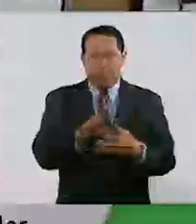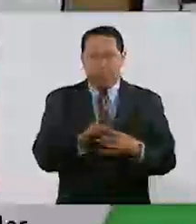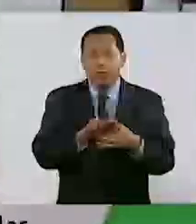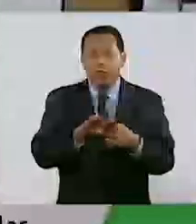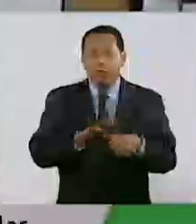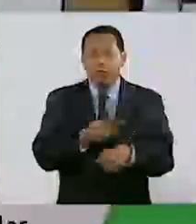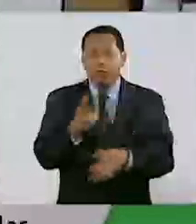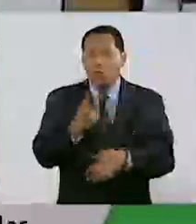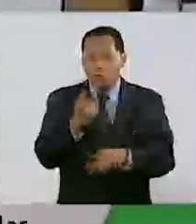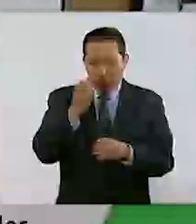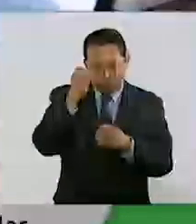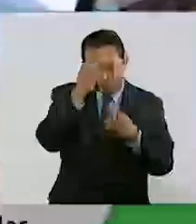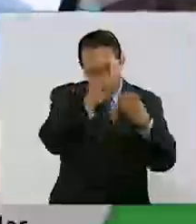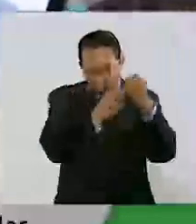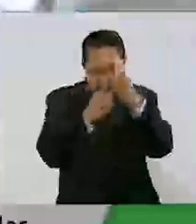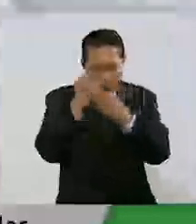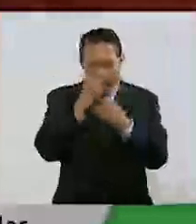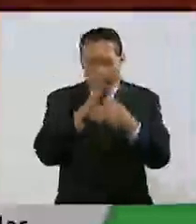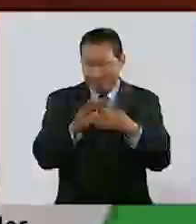bicameral.